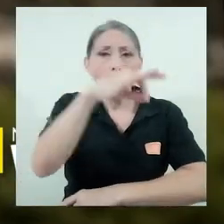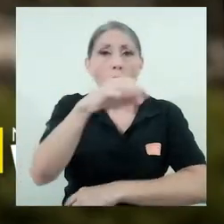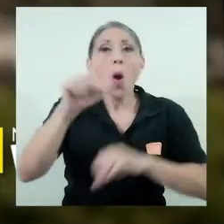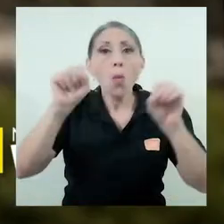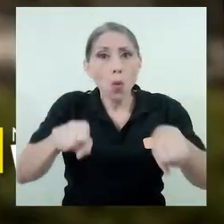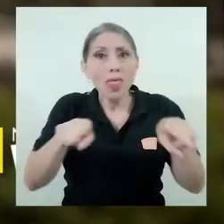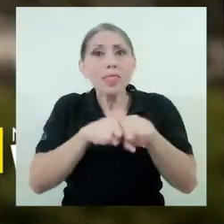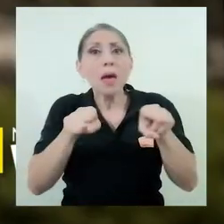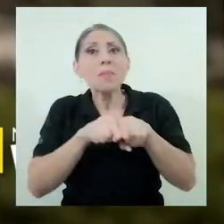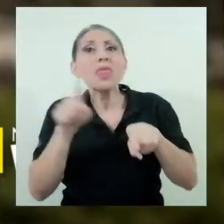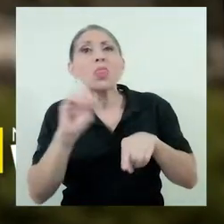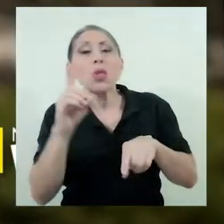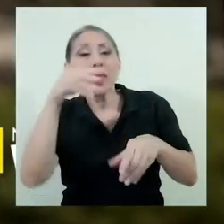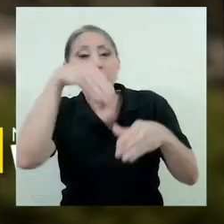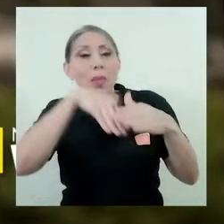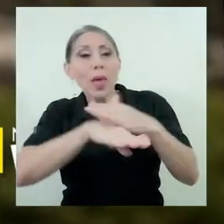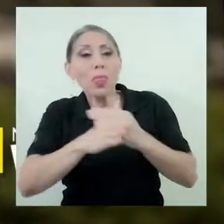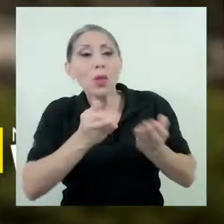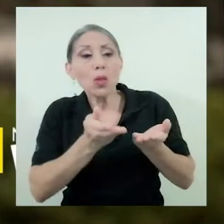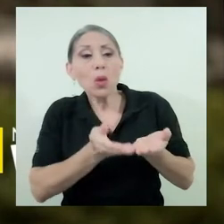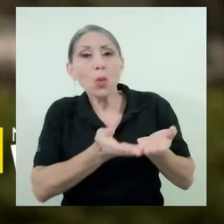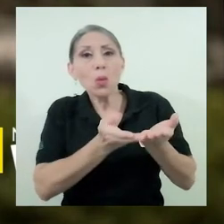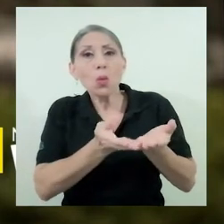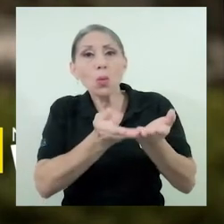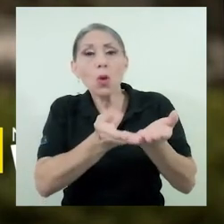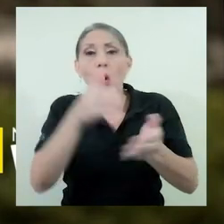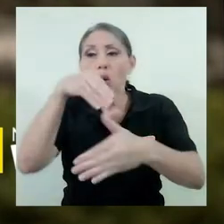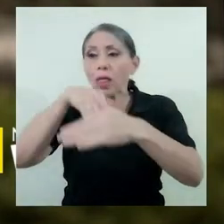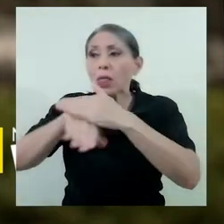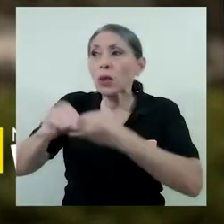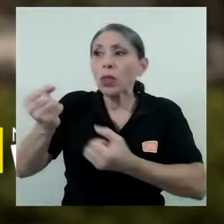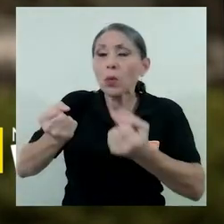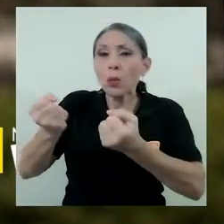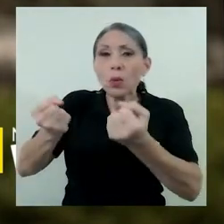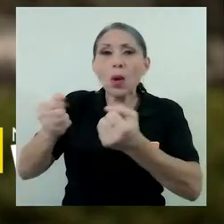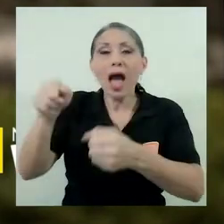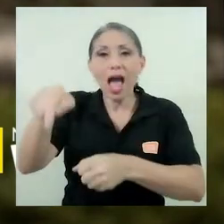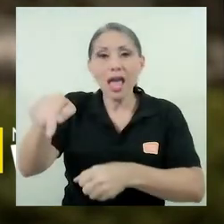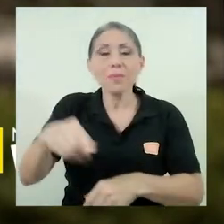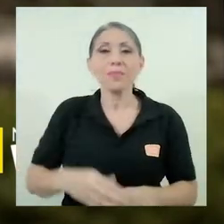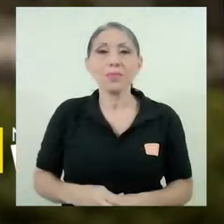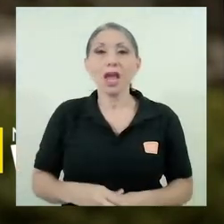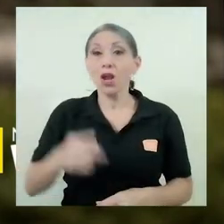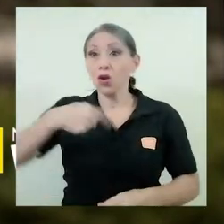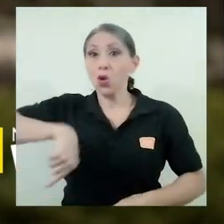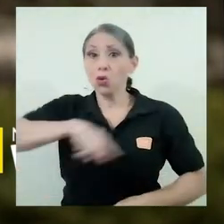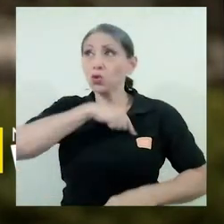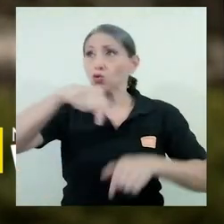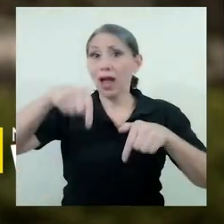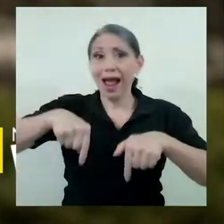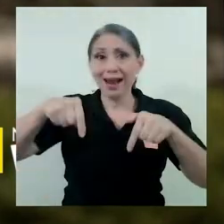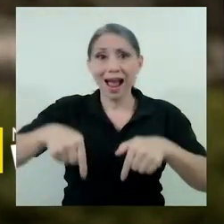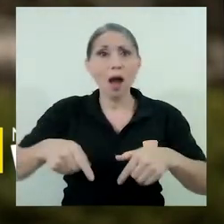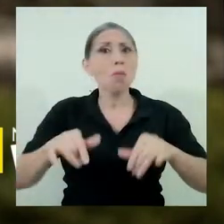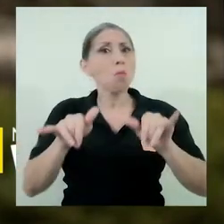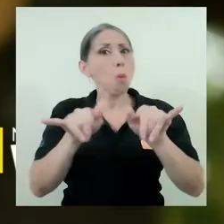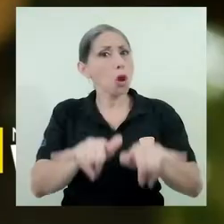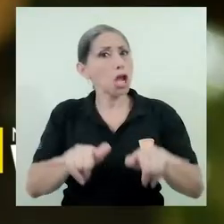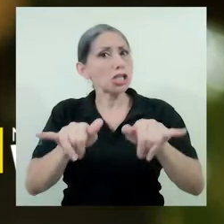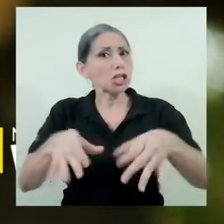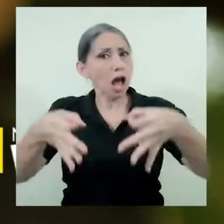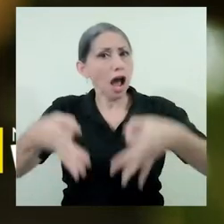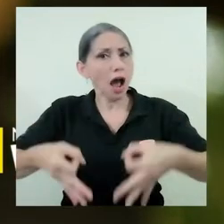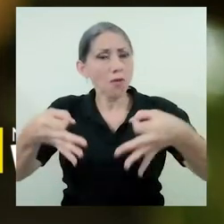terrestres nosotros por nuestras condiciones tropicales tenemos muy estable las condiciones climáticas entre